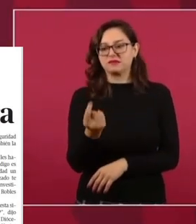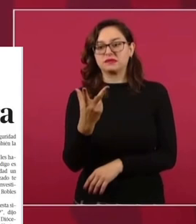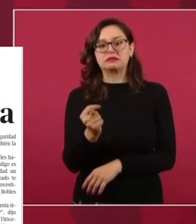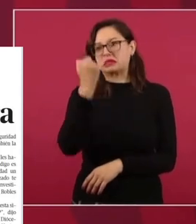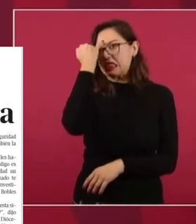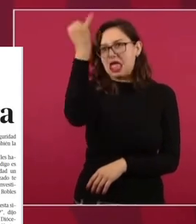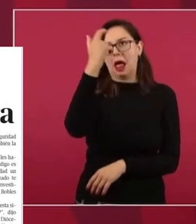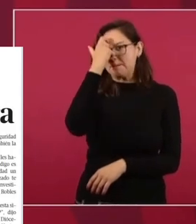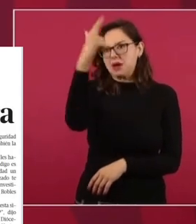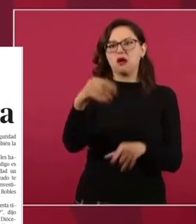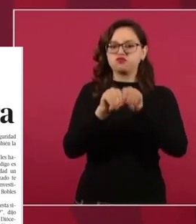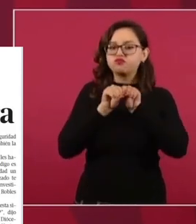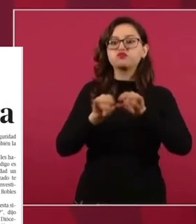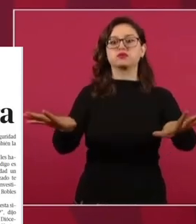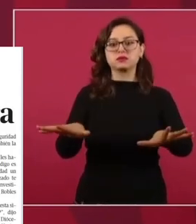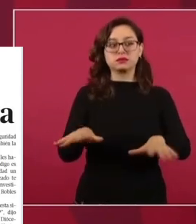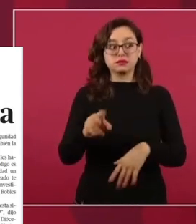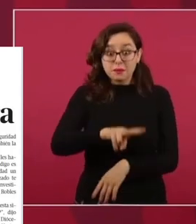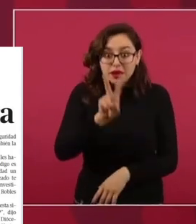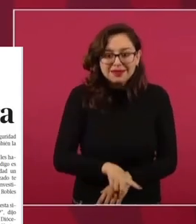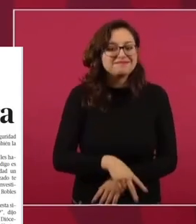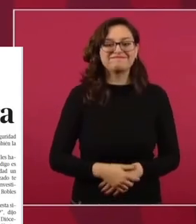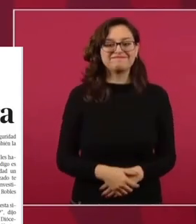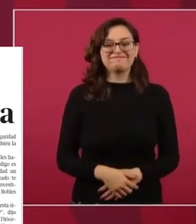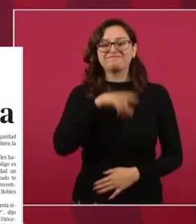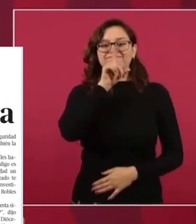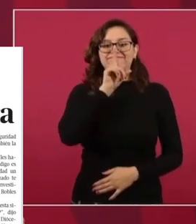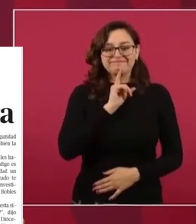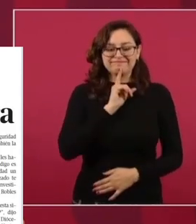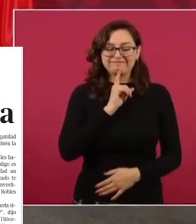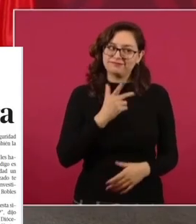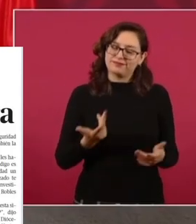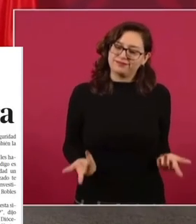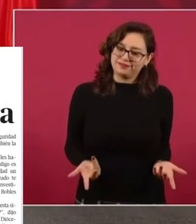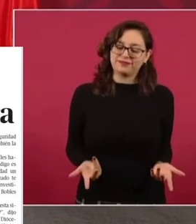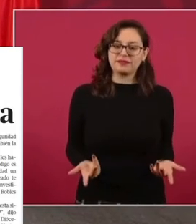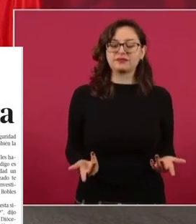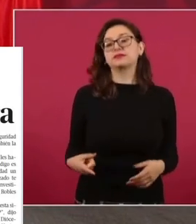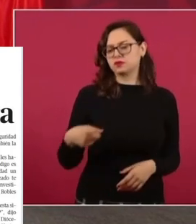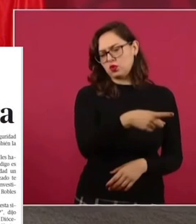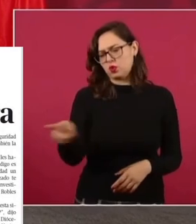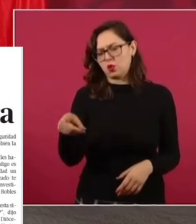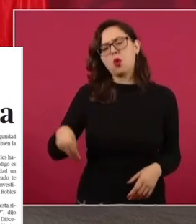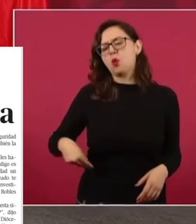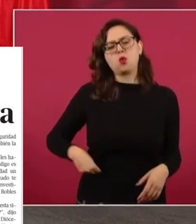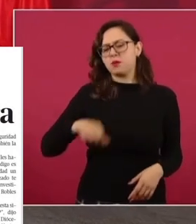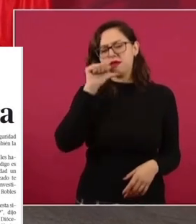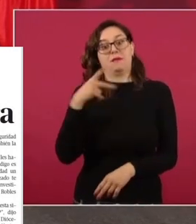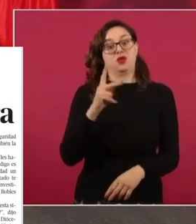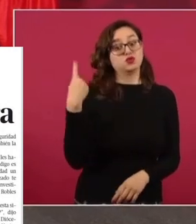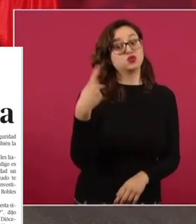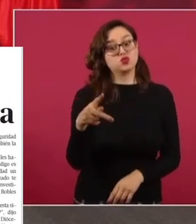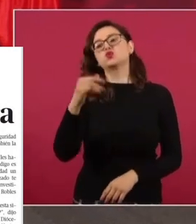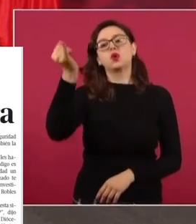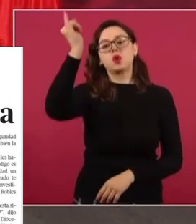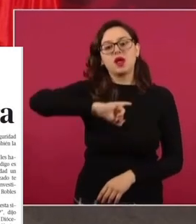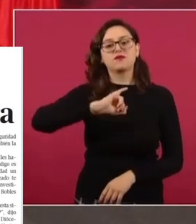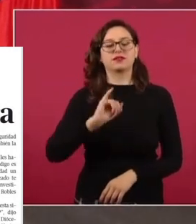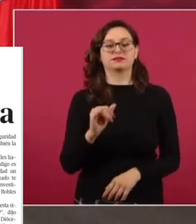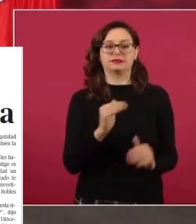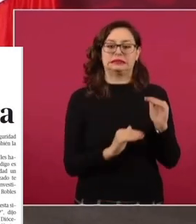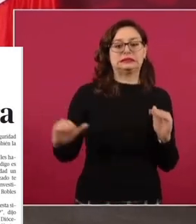televisión. Y no es un asunto de ustedes, a los que respetamos muchos. Es un asunto de los jefes, de los medios. Es que